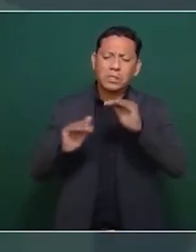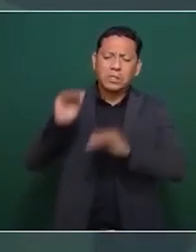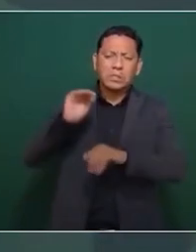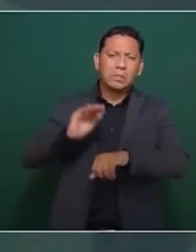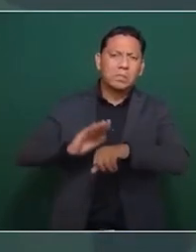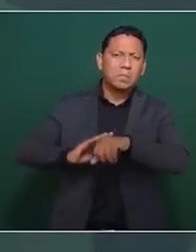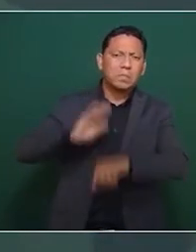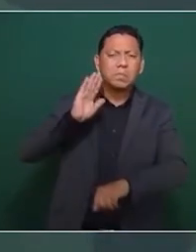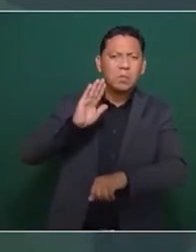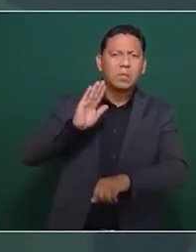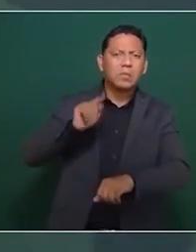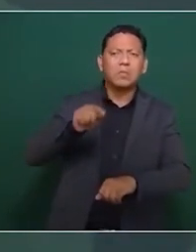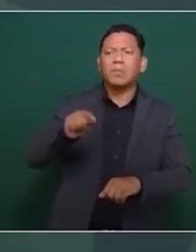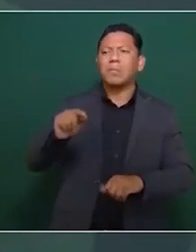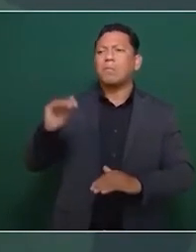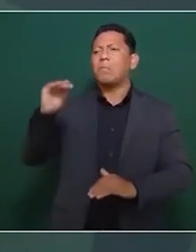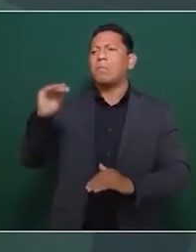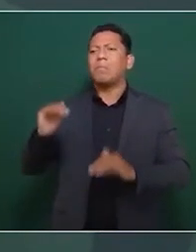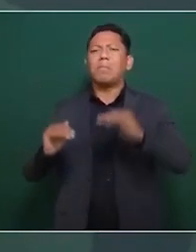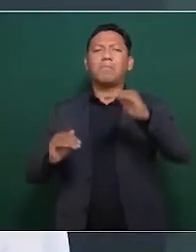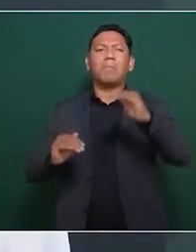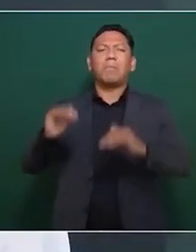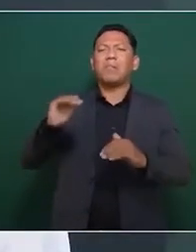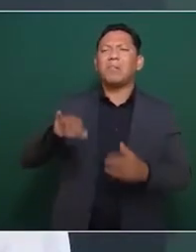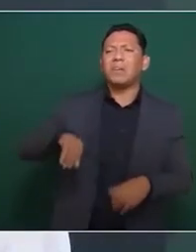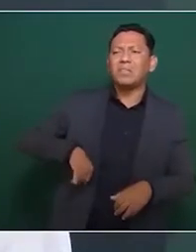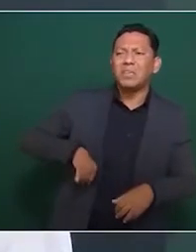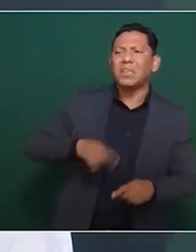de las diferencias personales